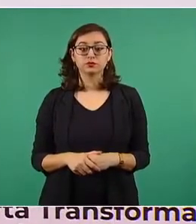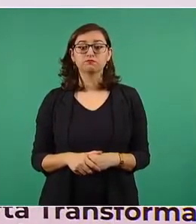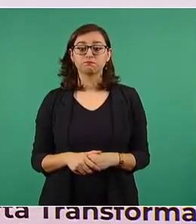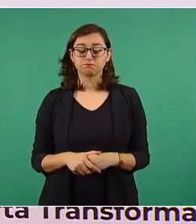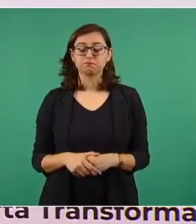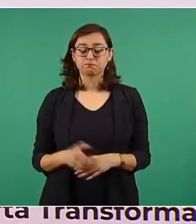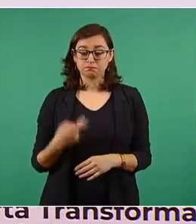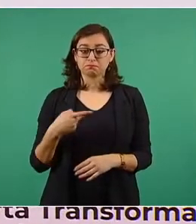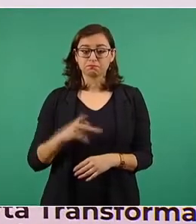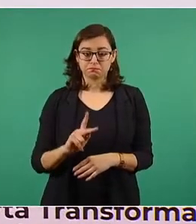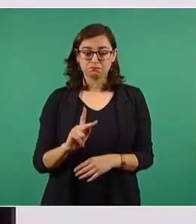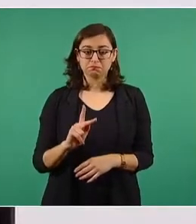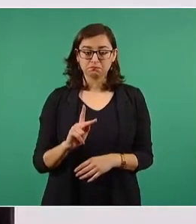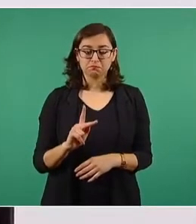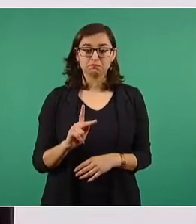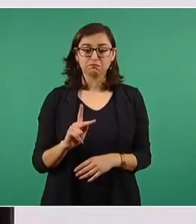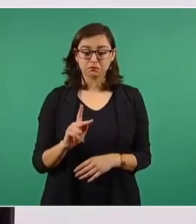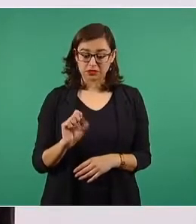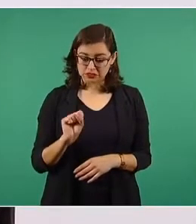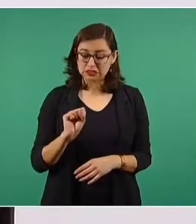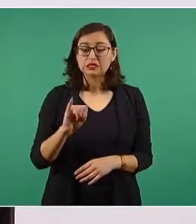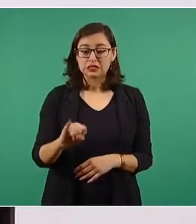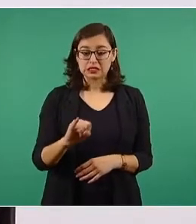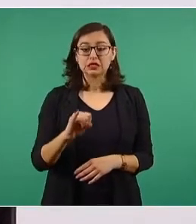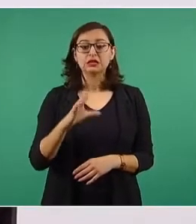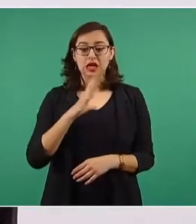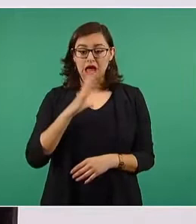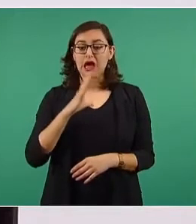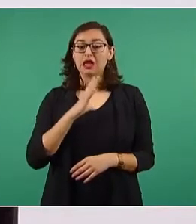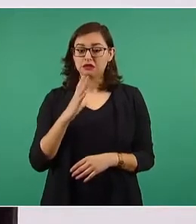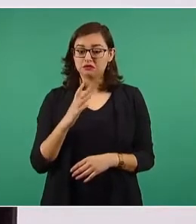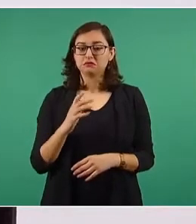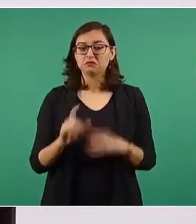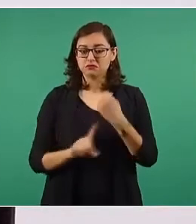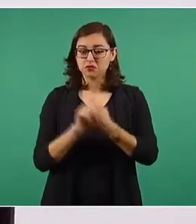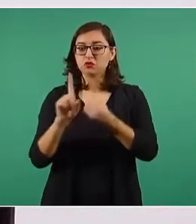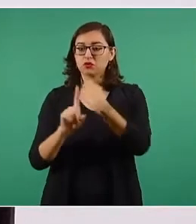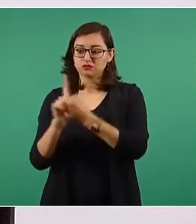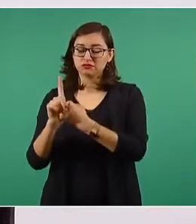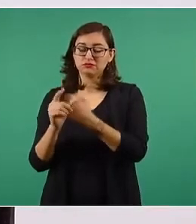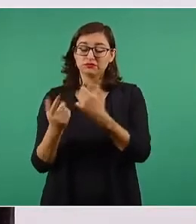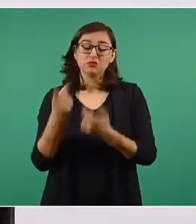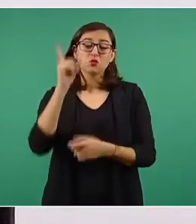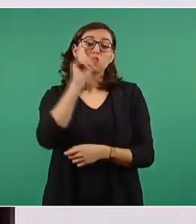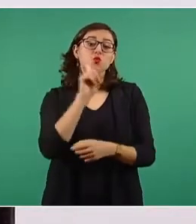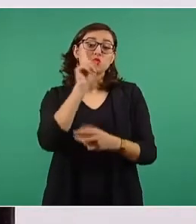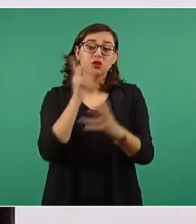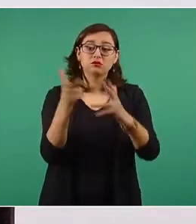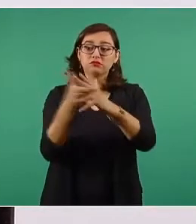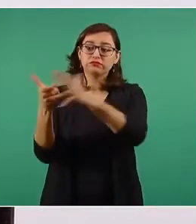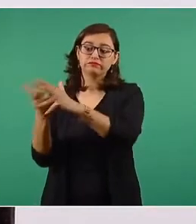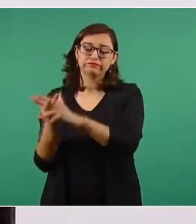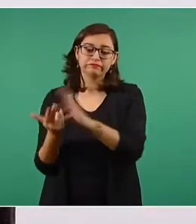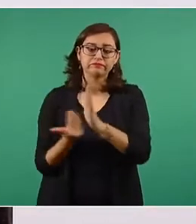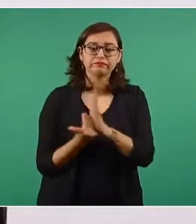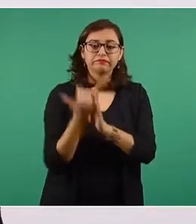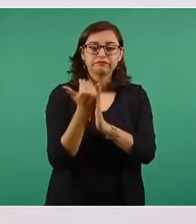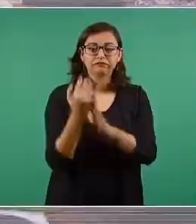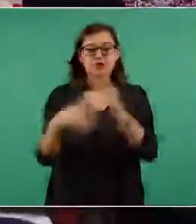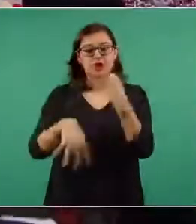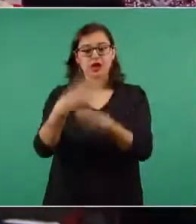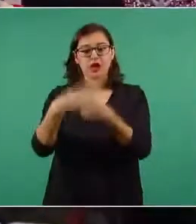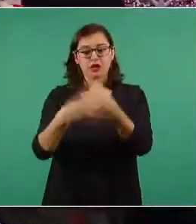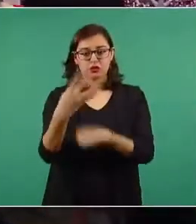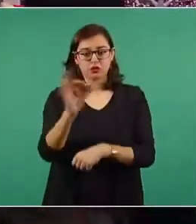aumentos del 14% en feminicidio, el 9%